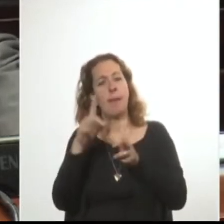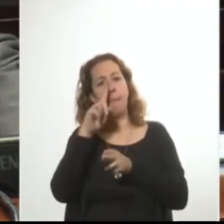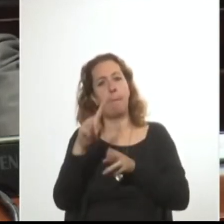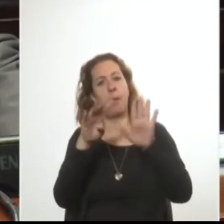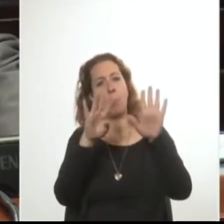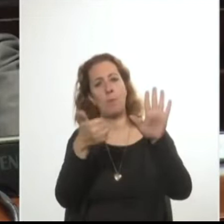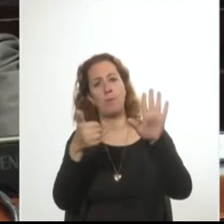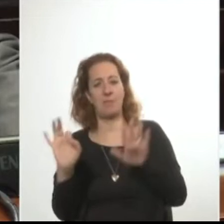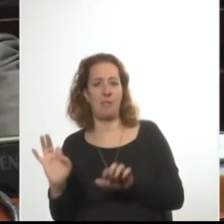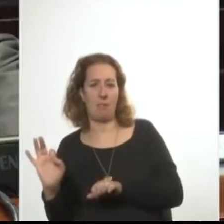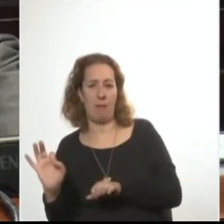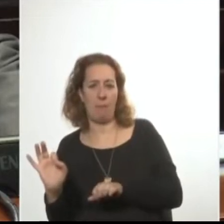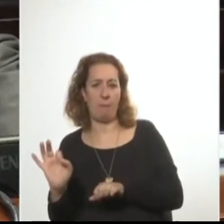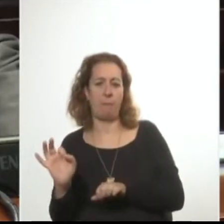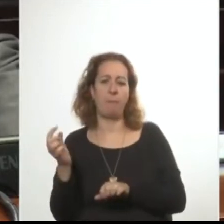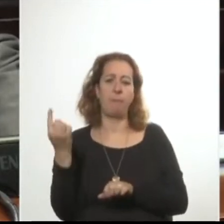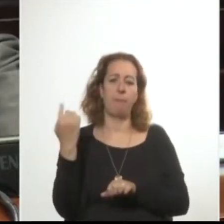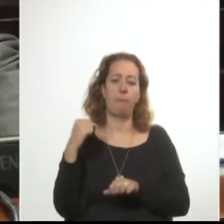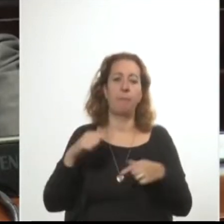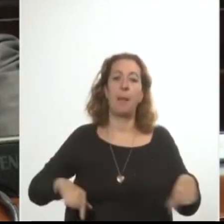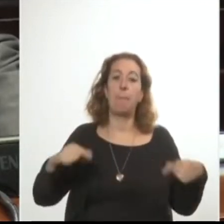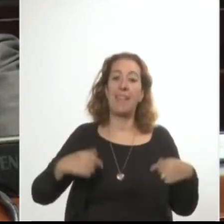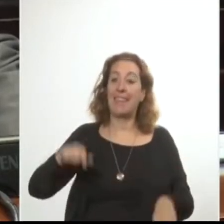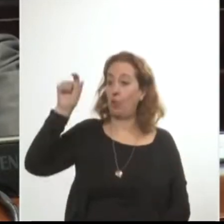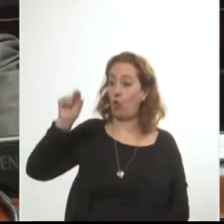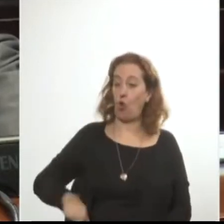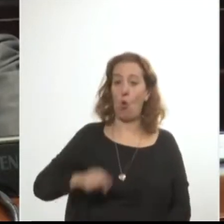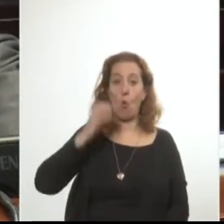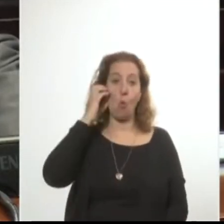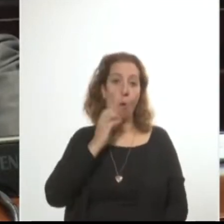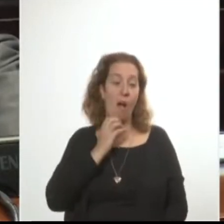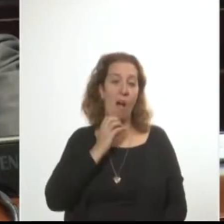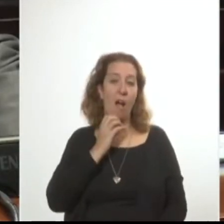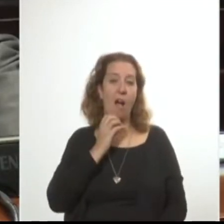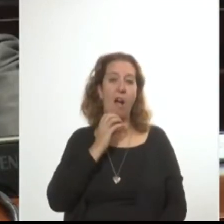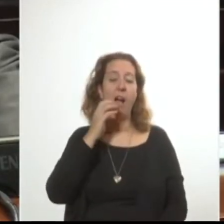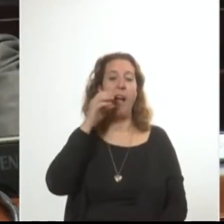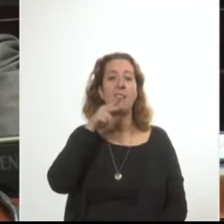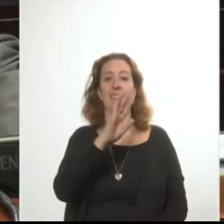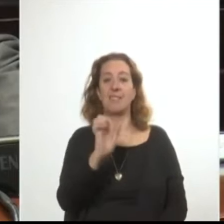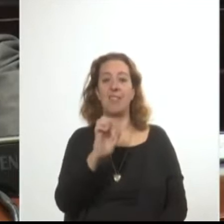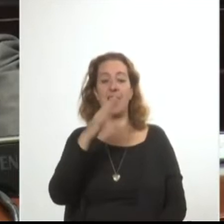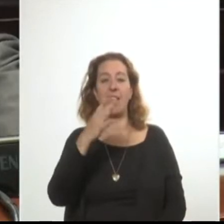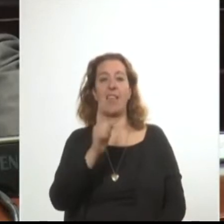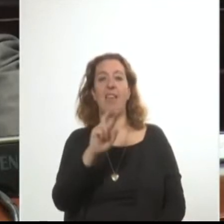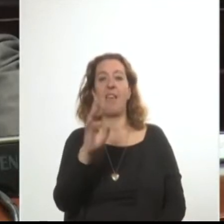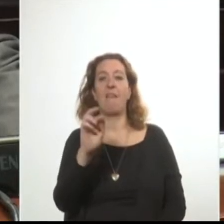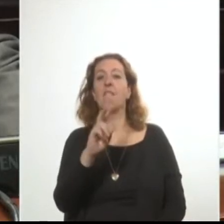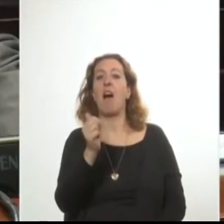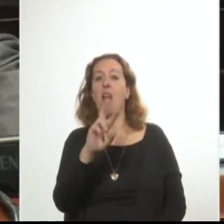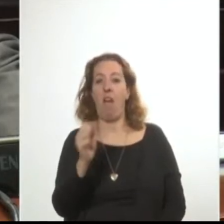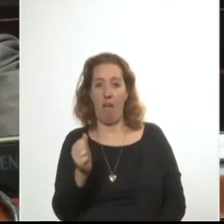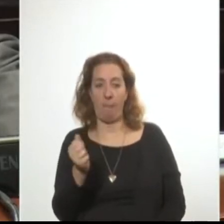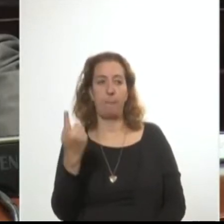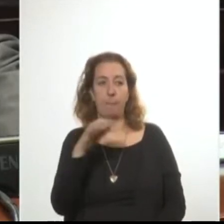cuando el ministro de Cuba, Ernesto Che Guevara, dijo en nuestro país